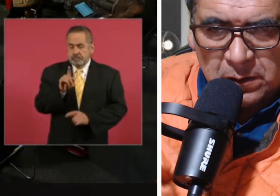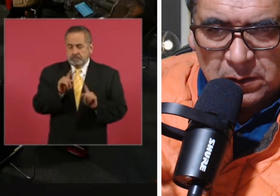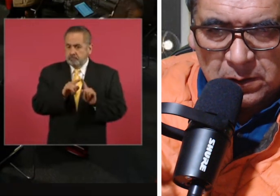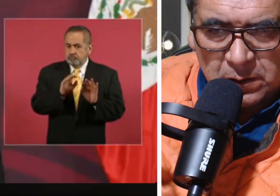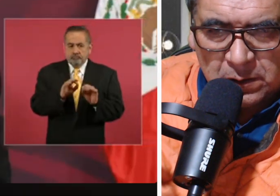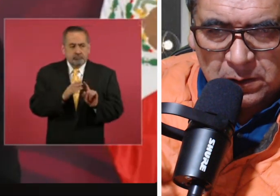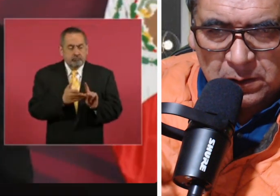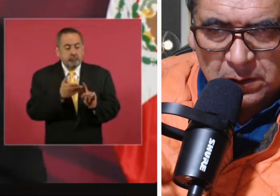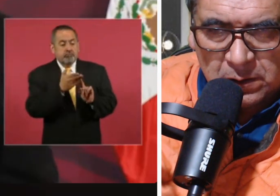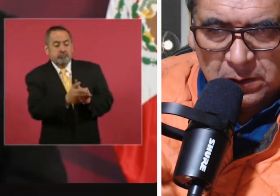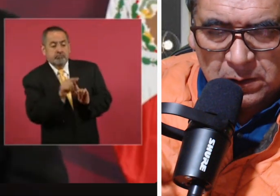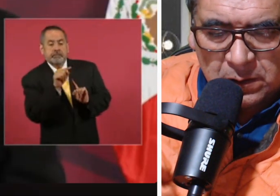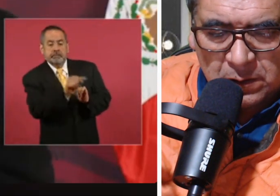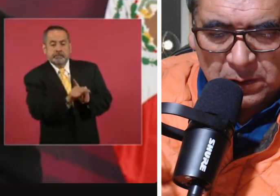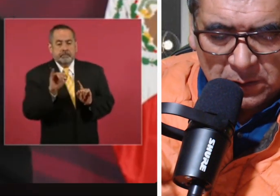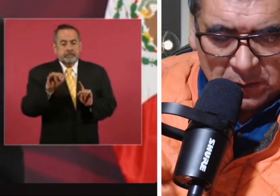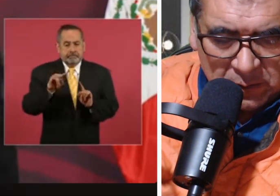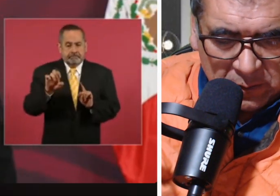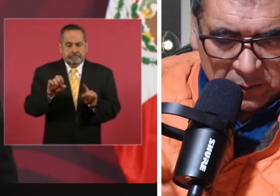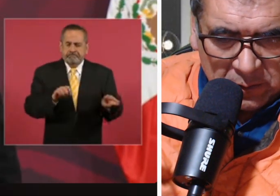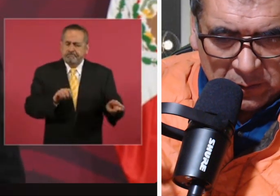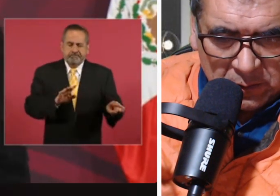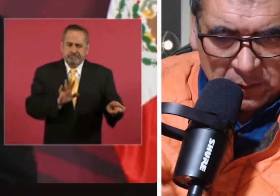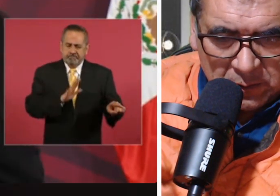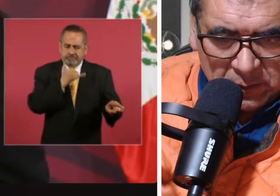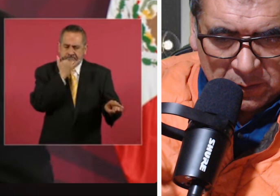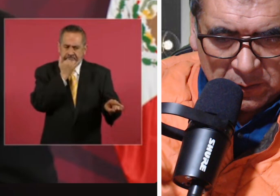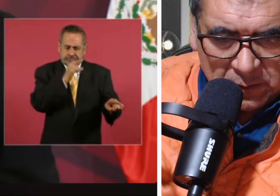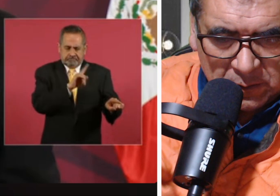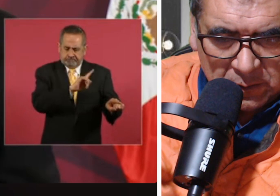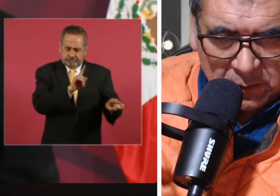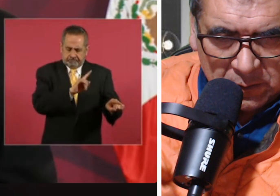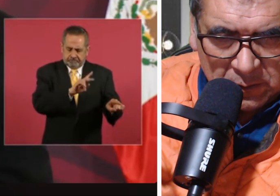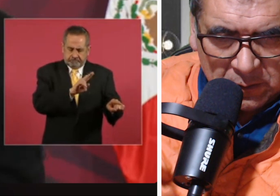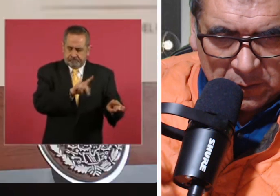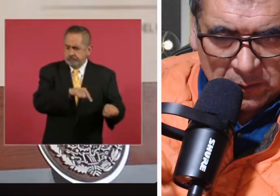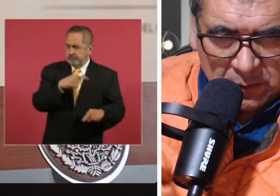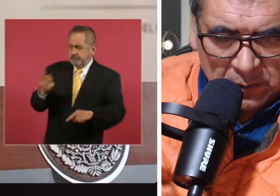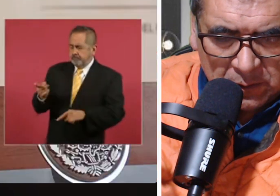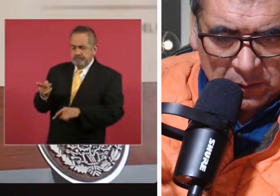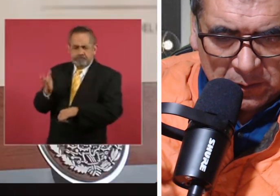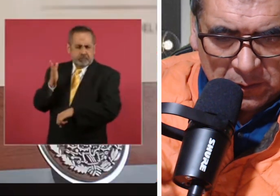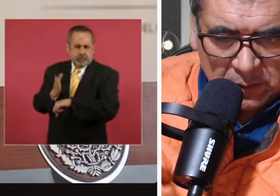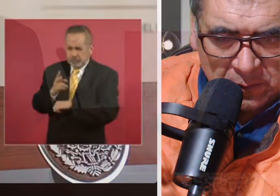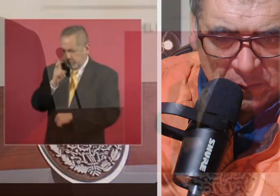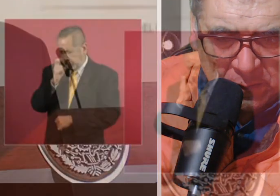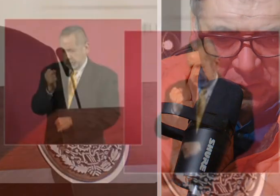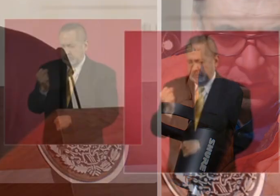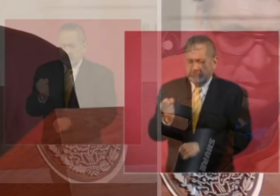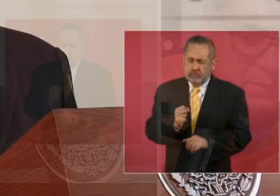que repongan el procedimiento y que no sean tan severos.